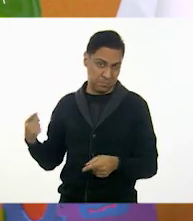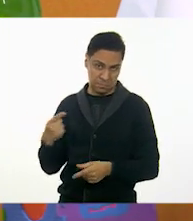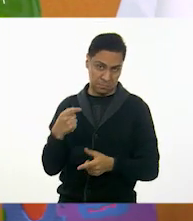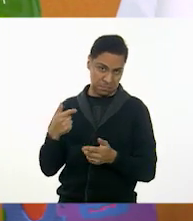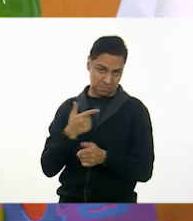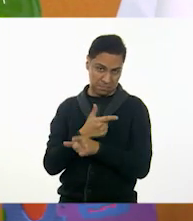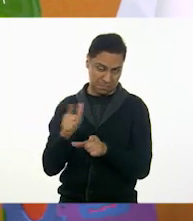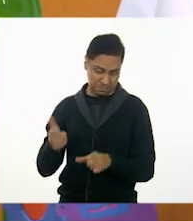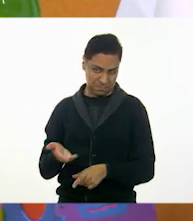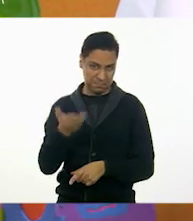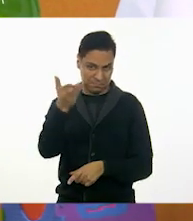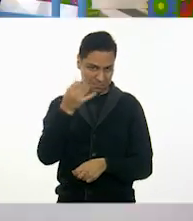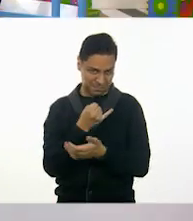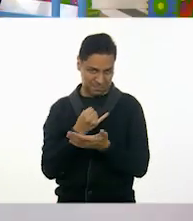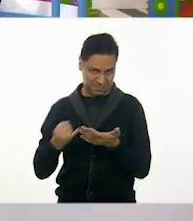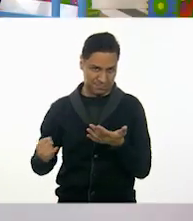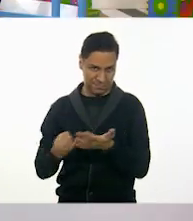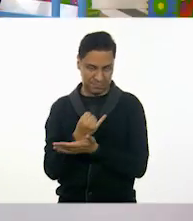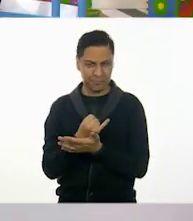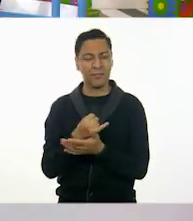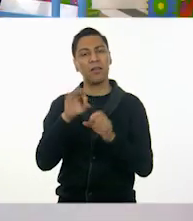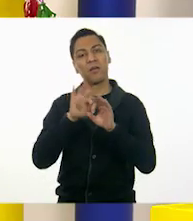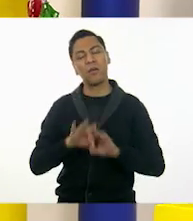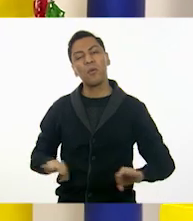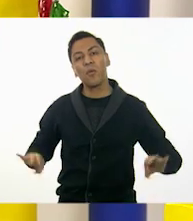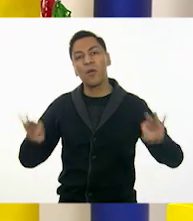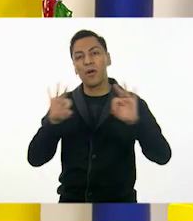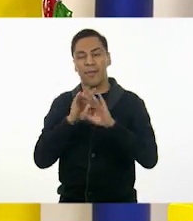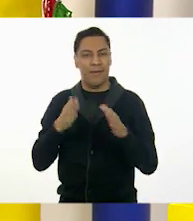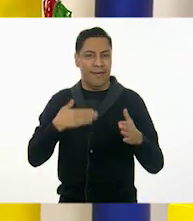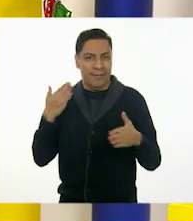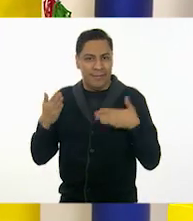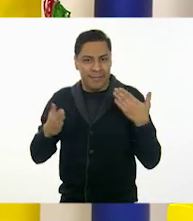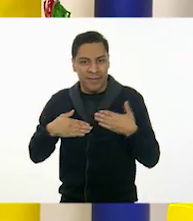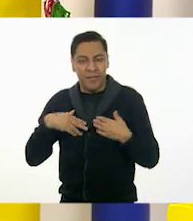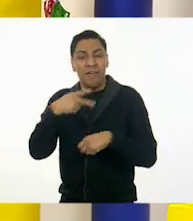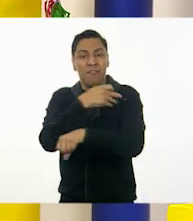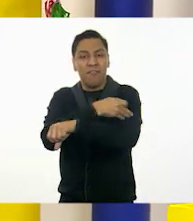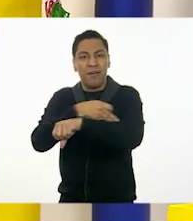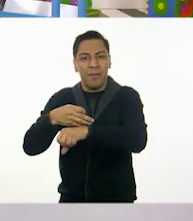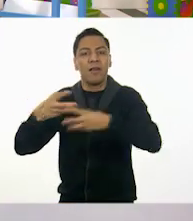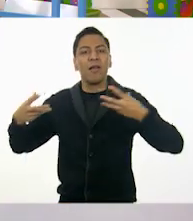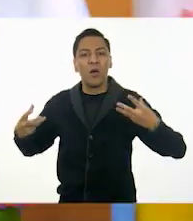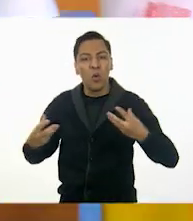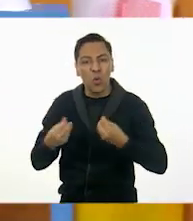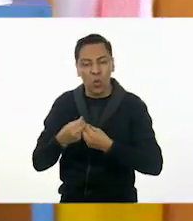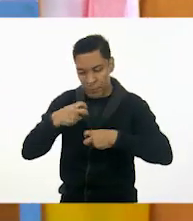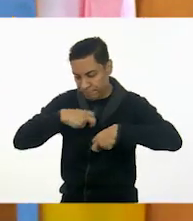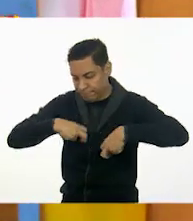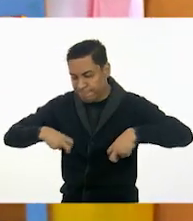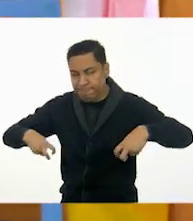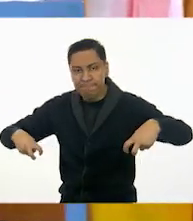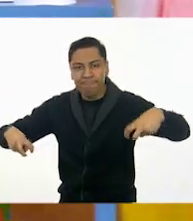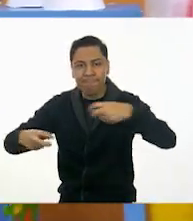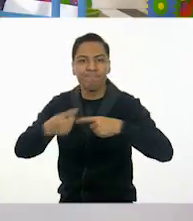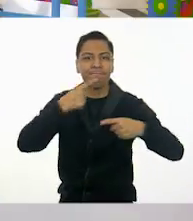Lo importante es divertirse y crearla en familia. Porque eso sería lo rico, ¿verdad? Exacto. Exacto.